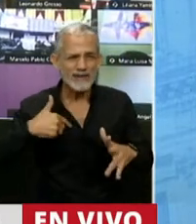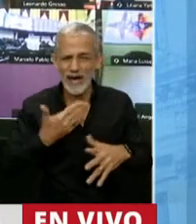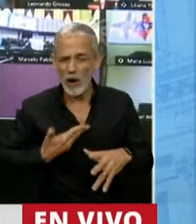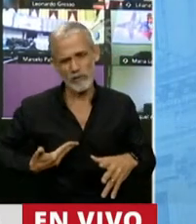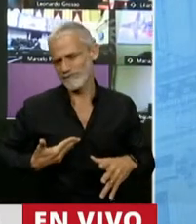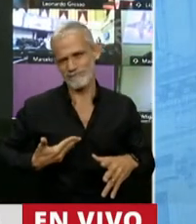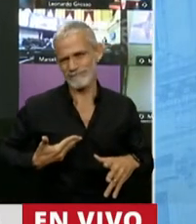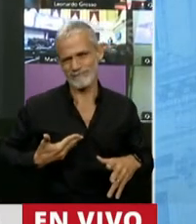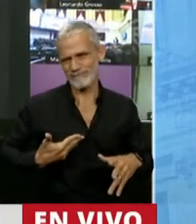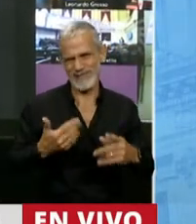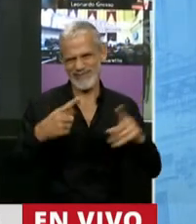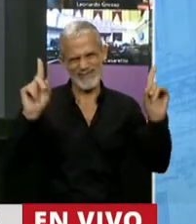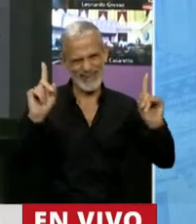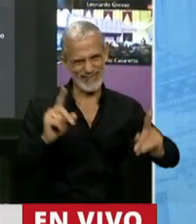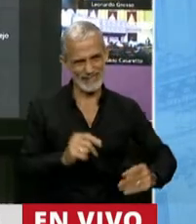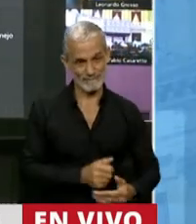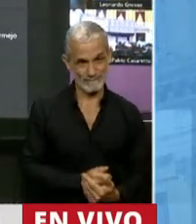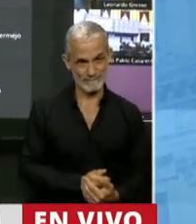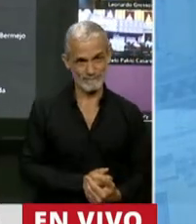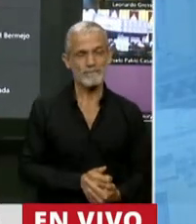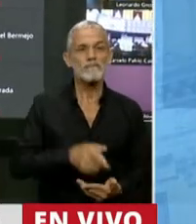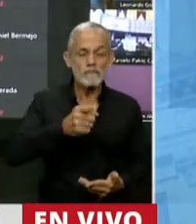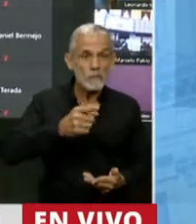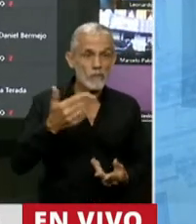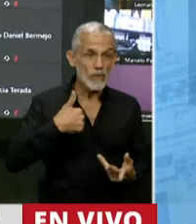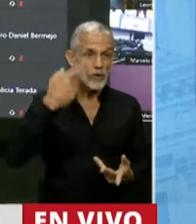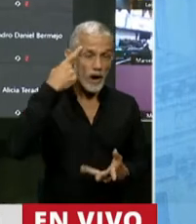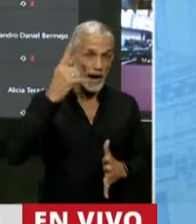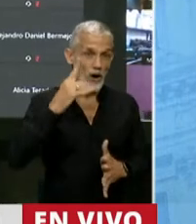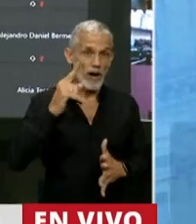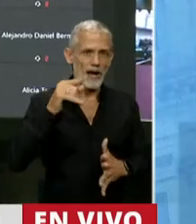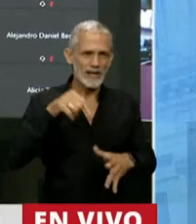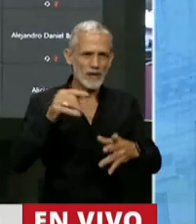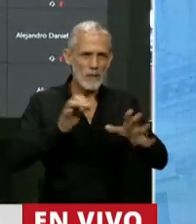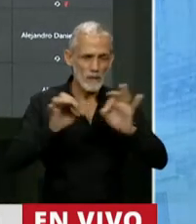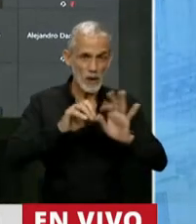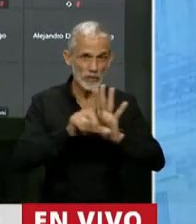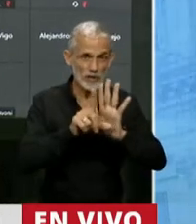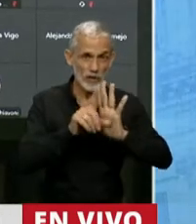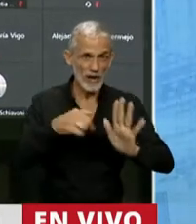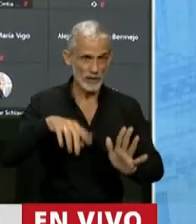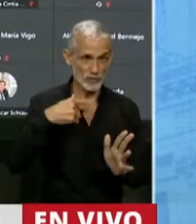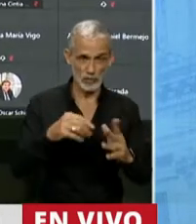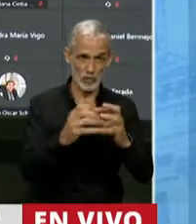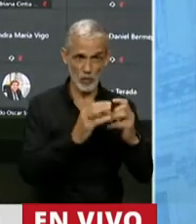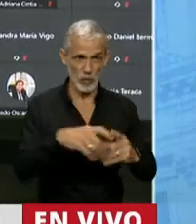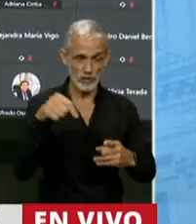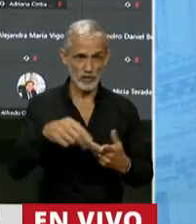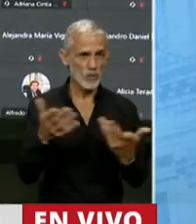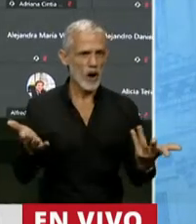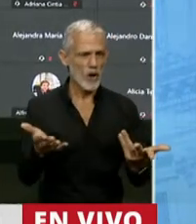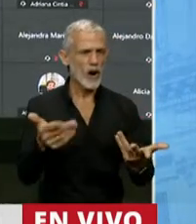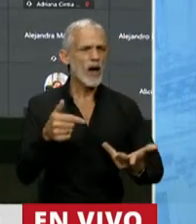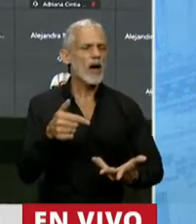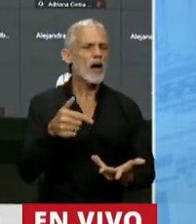gobierno. Señor Presidente, creo que en esta oportunidad y en este proyecto que estamos tratando, estamos hablando